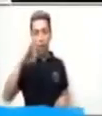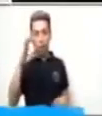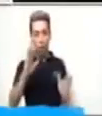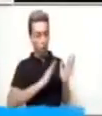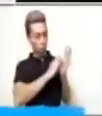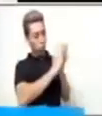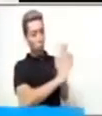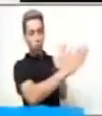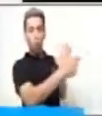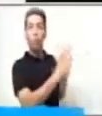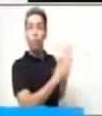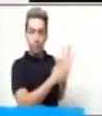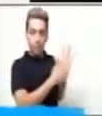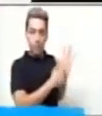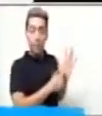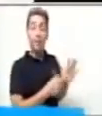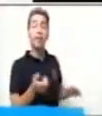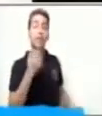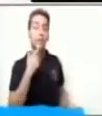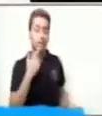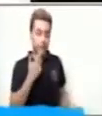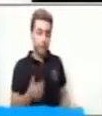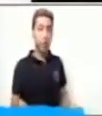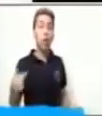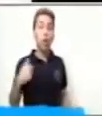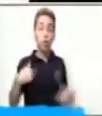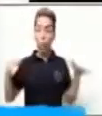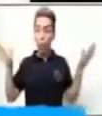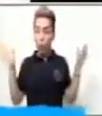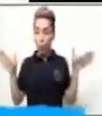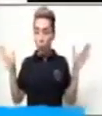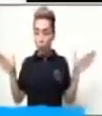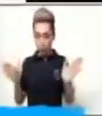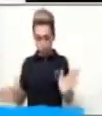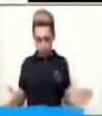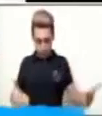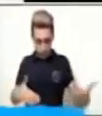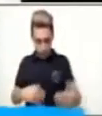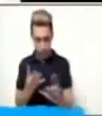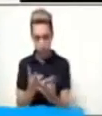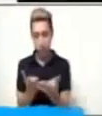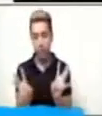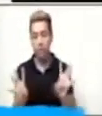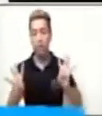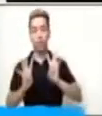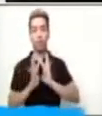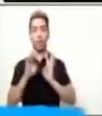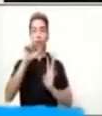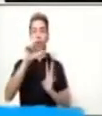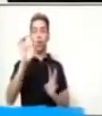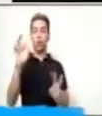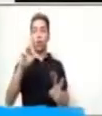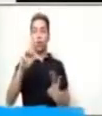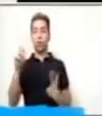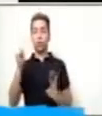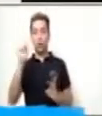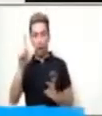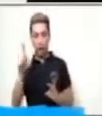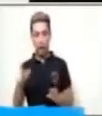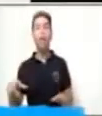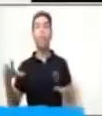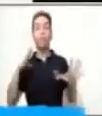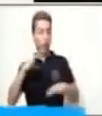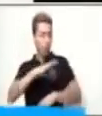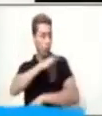Soy ave de corral. Primer característica. Es un ave. Tengo plumas